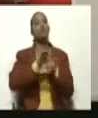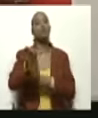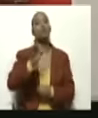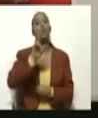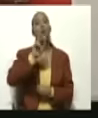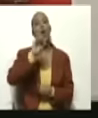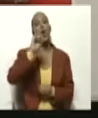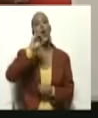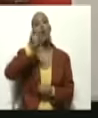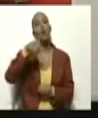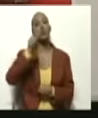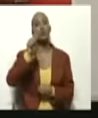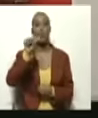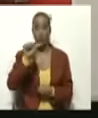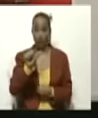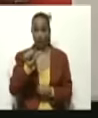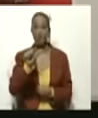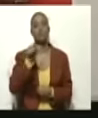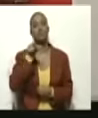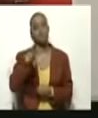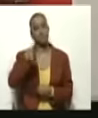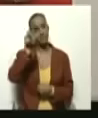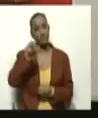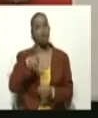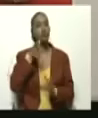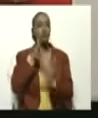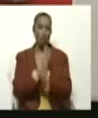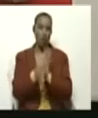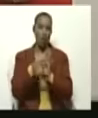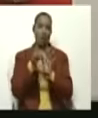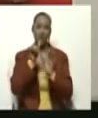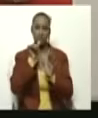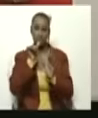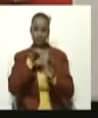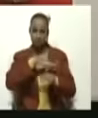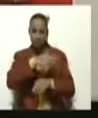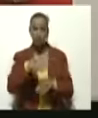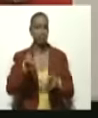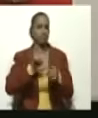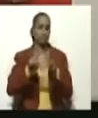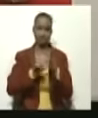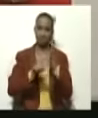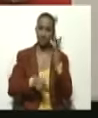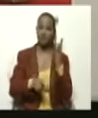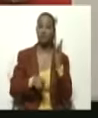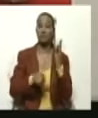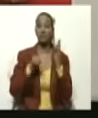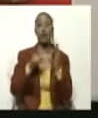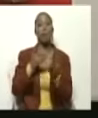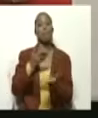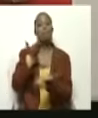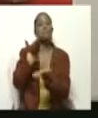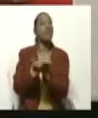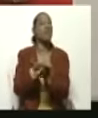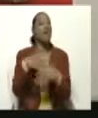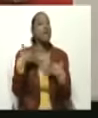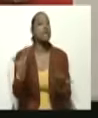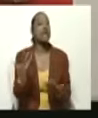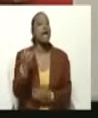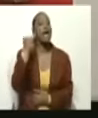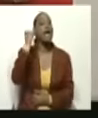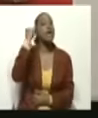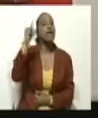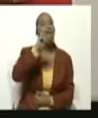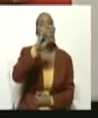producción agrícola y pecuaria en el Estado Varinas, que están planteando que más allá de las ideologías, que más allá